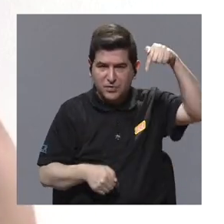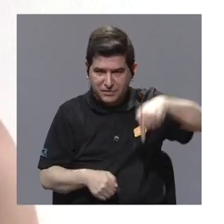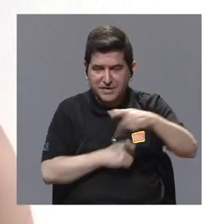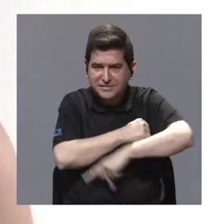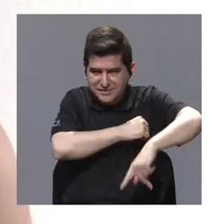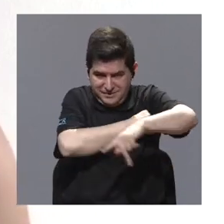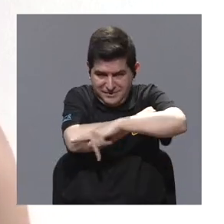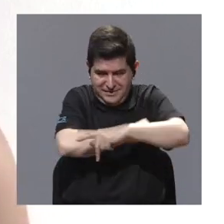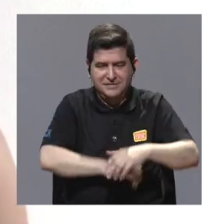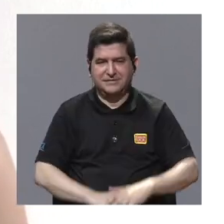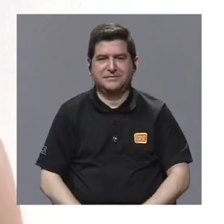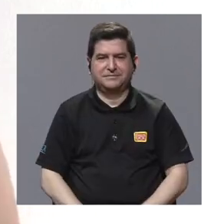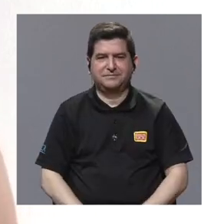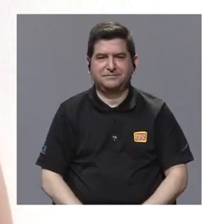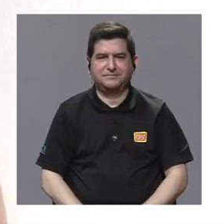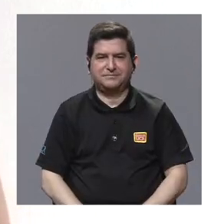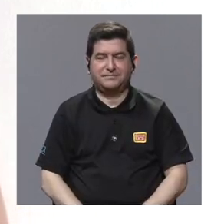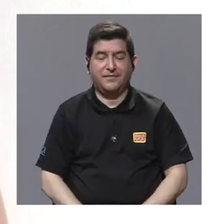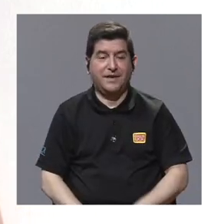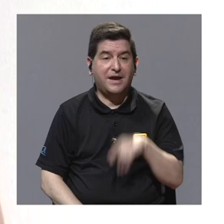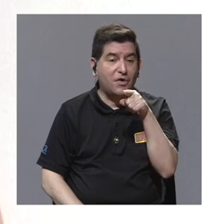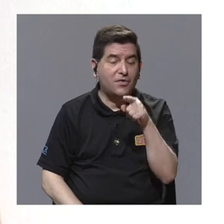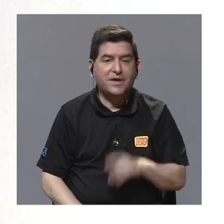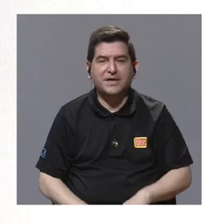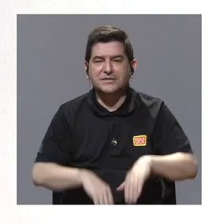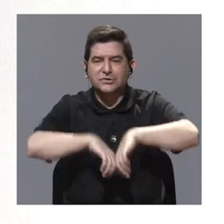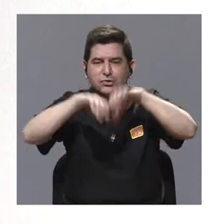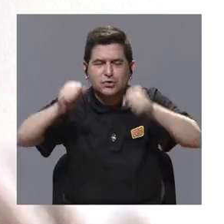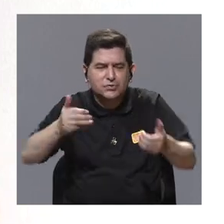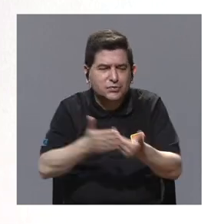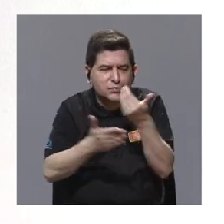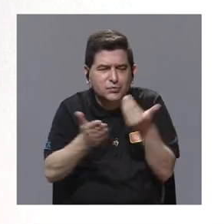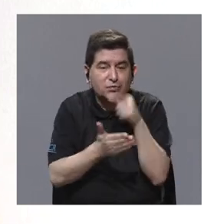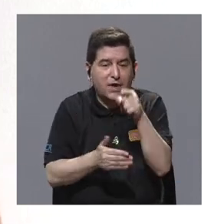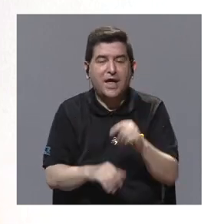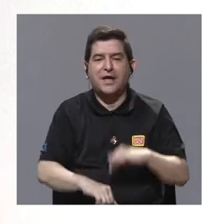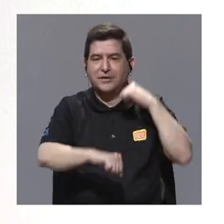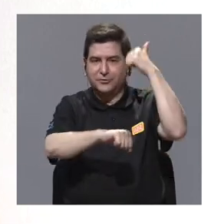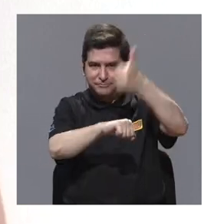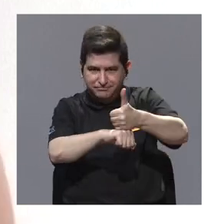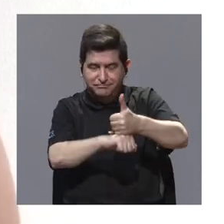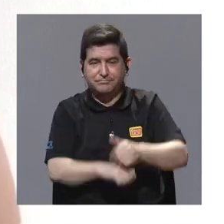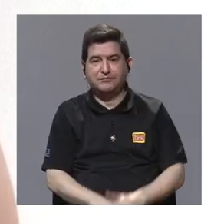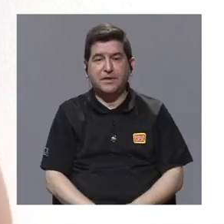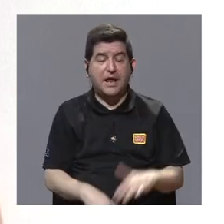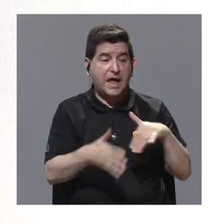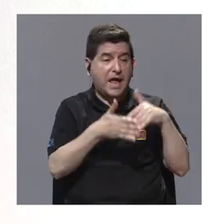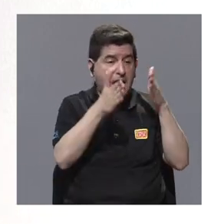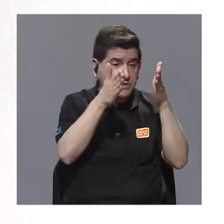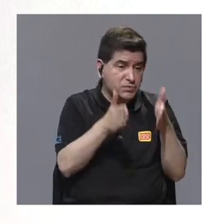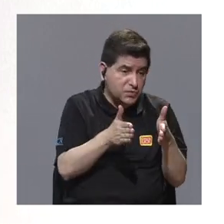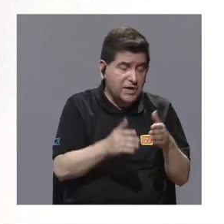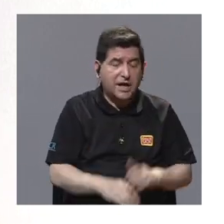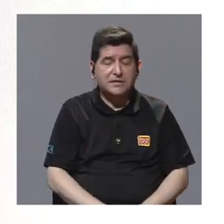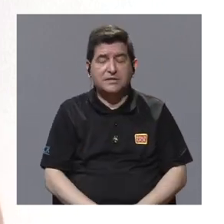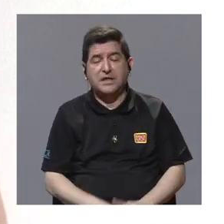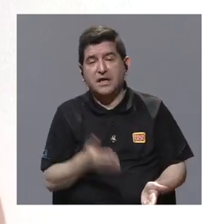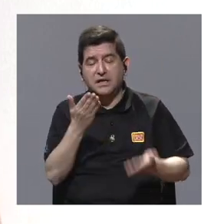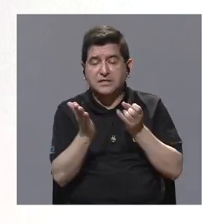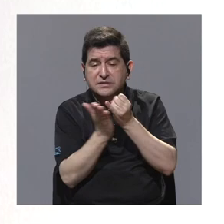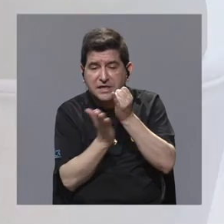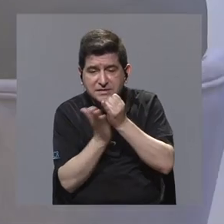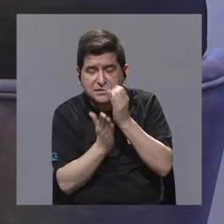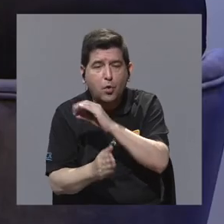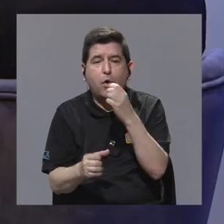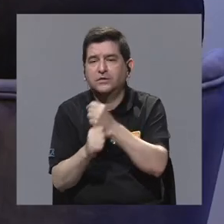con esos ecosistemas de innovación en los que ellos se encuentran ya sea estudiando o investigando o